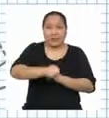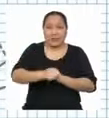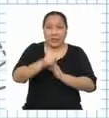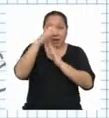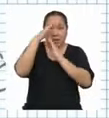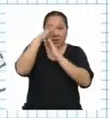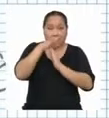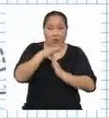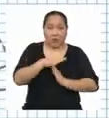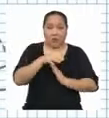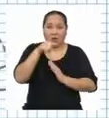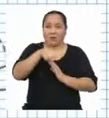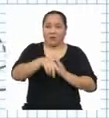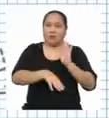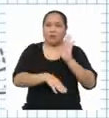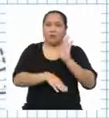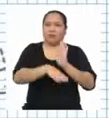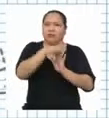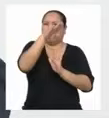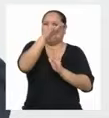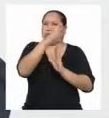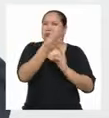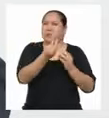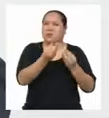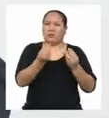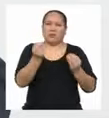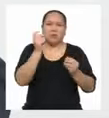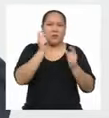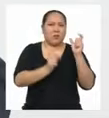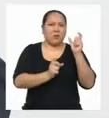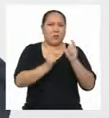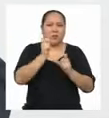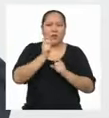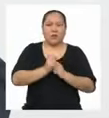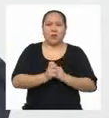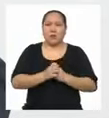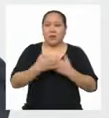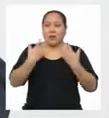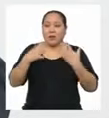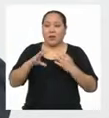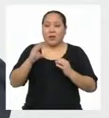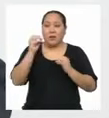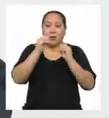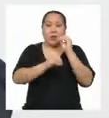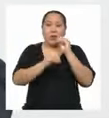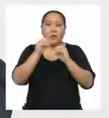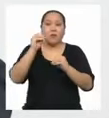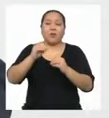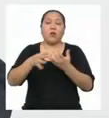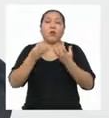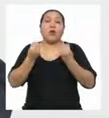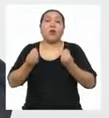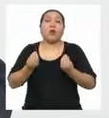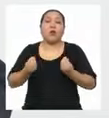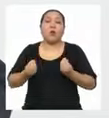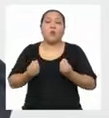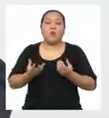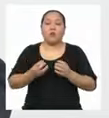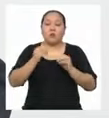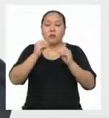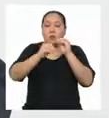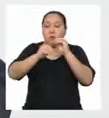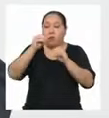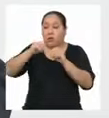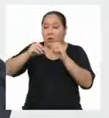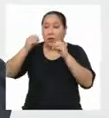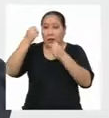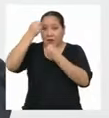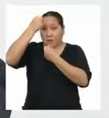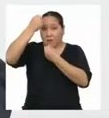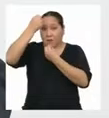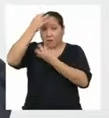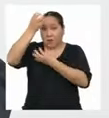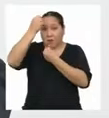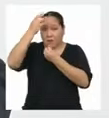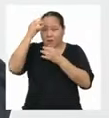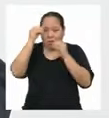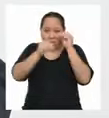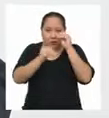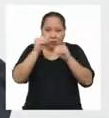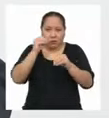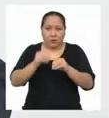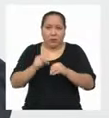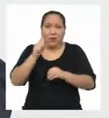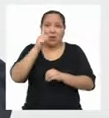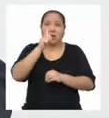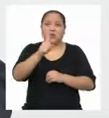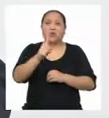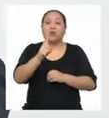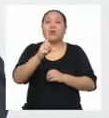fue la que se dio con mayor frecuencia Pues ya para determinar el comportamiento de los datos estás utilizando una de las